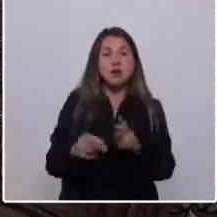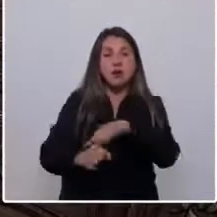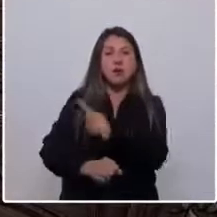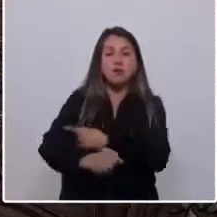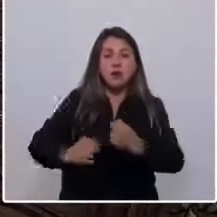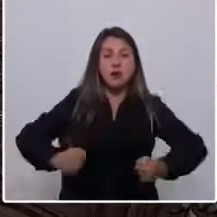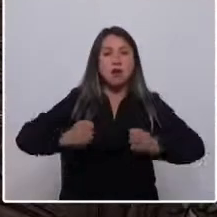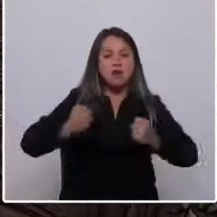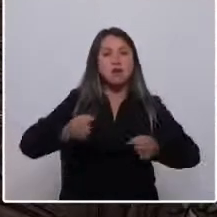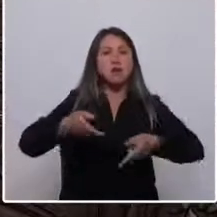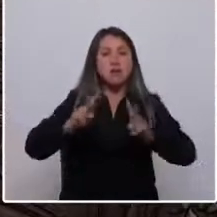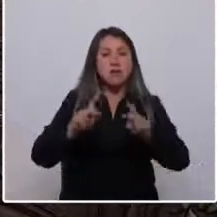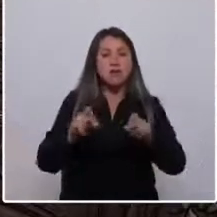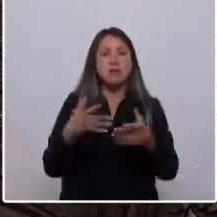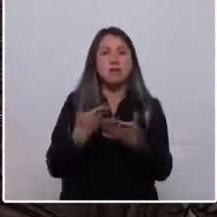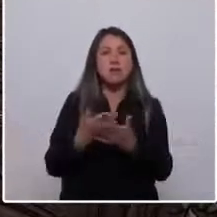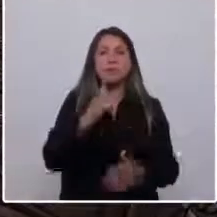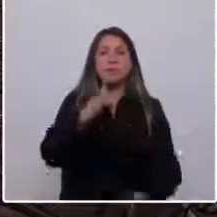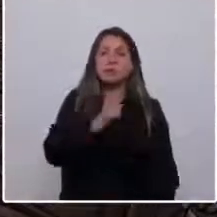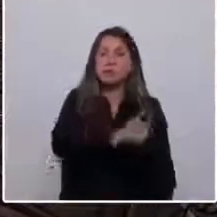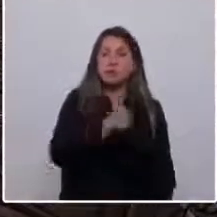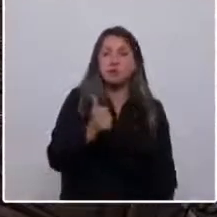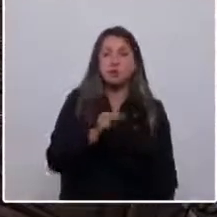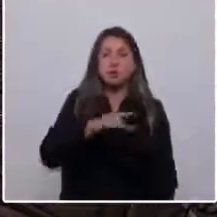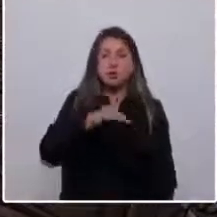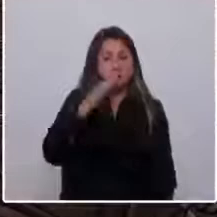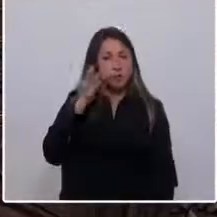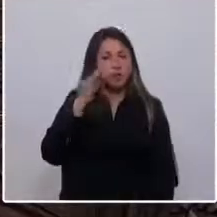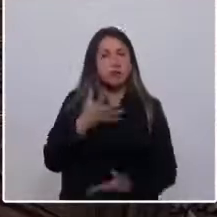y el derecho a paz que tenemos todos los chilenos. Muchas gracias.